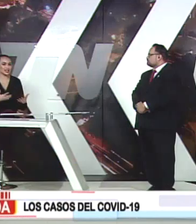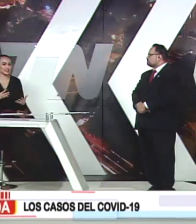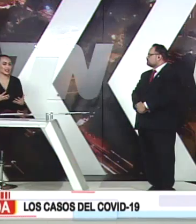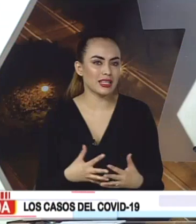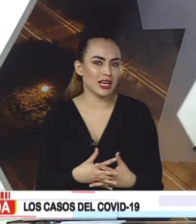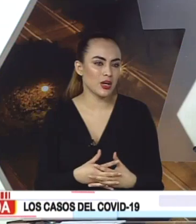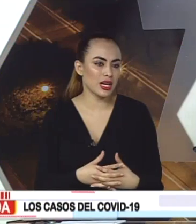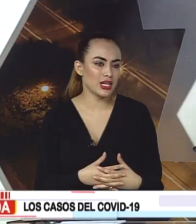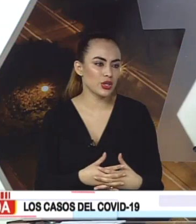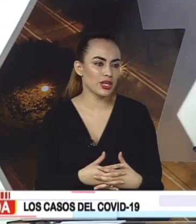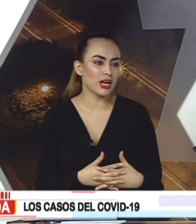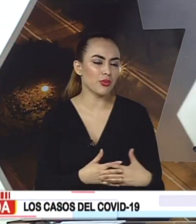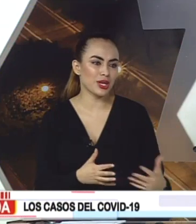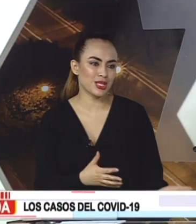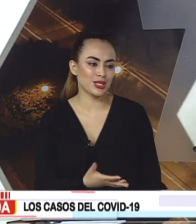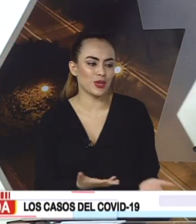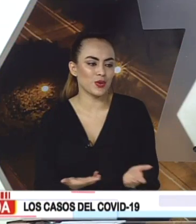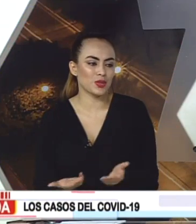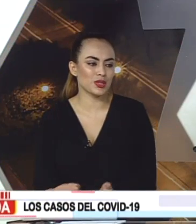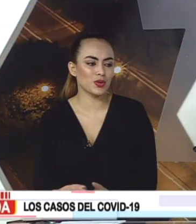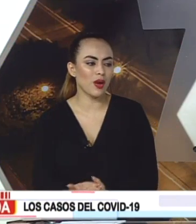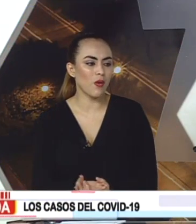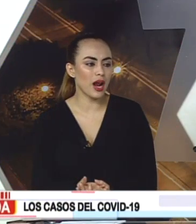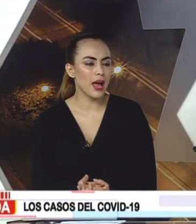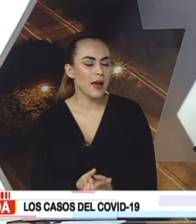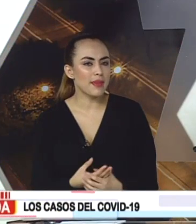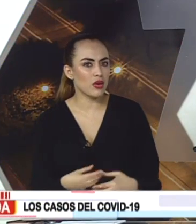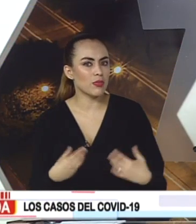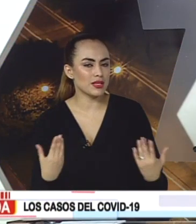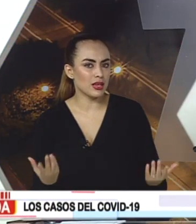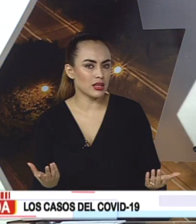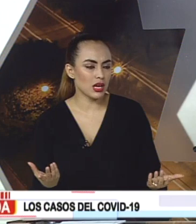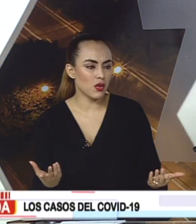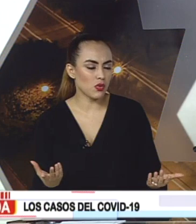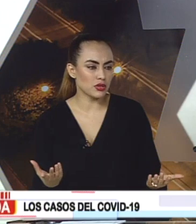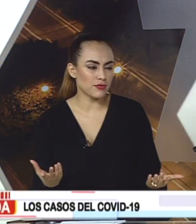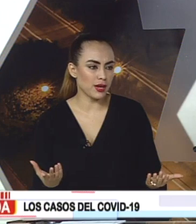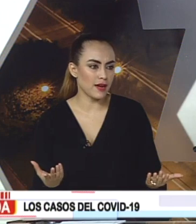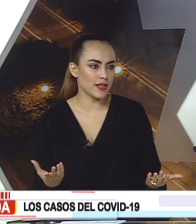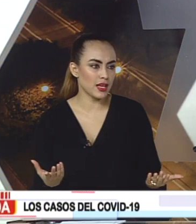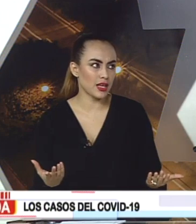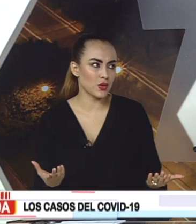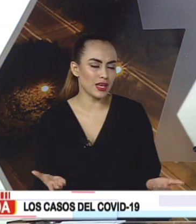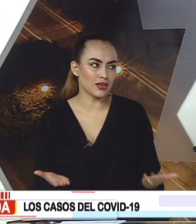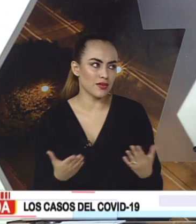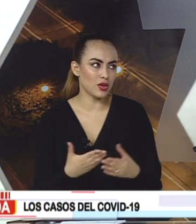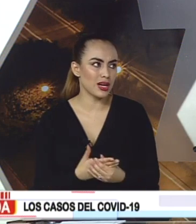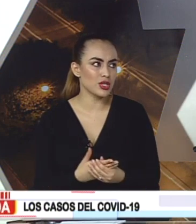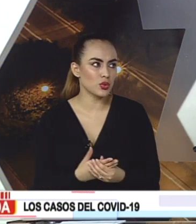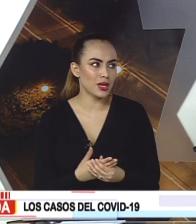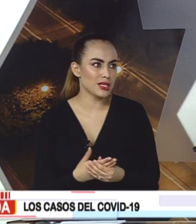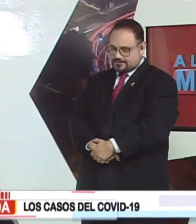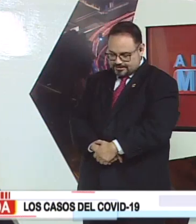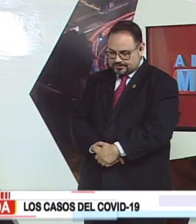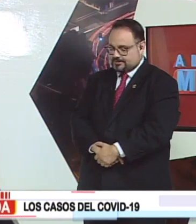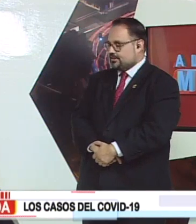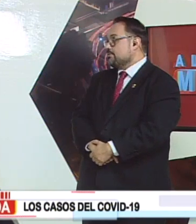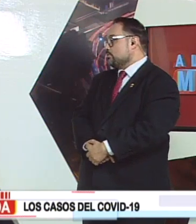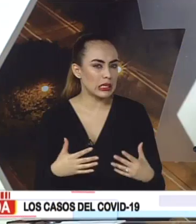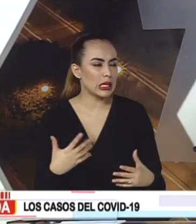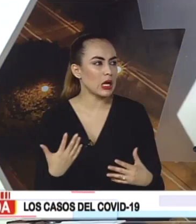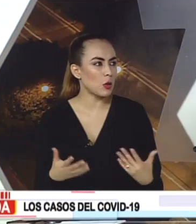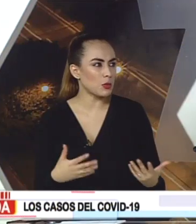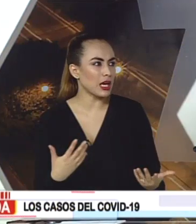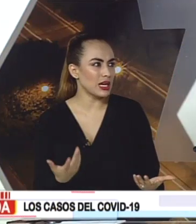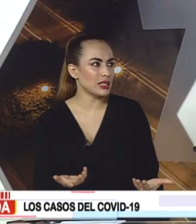hay quienes criticaron el hecho de que por qué se extendió entonces una hora, pero el presidente lo justificaba indicando que derivado de la lluvia que las lluvias